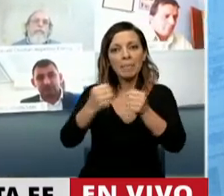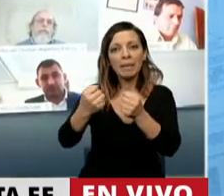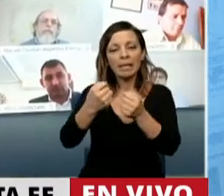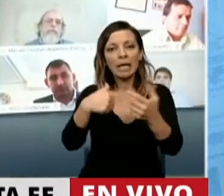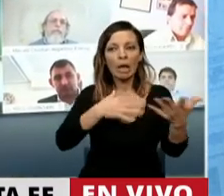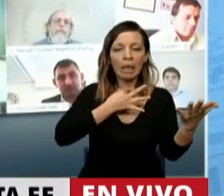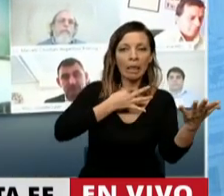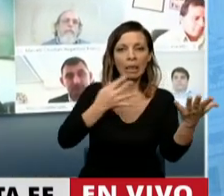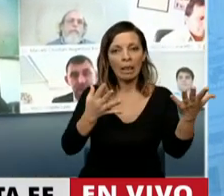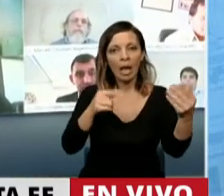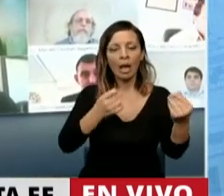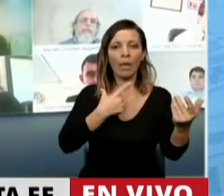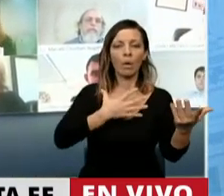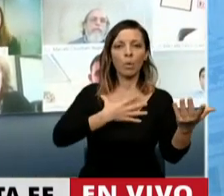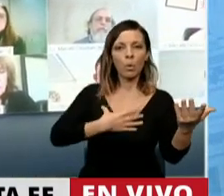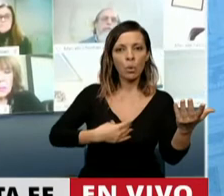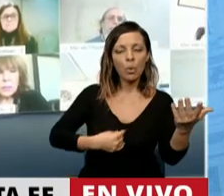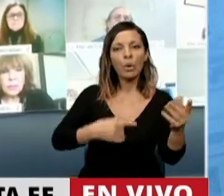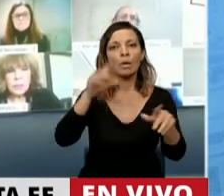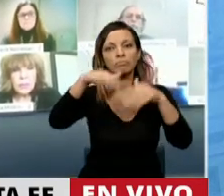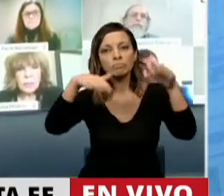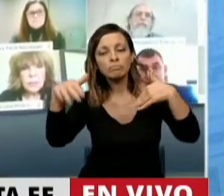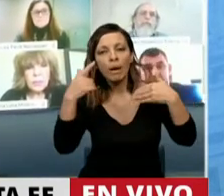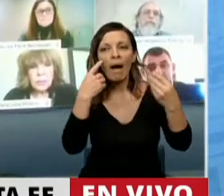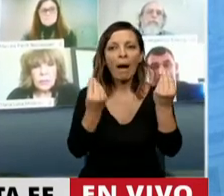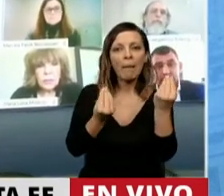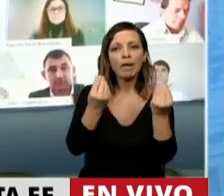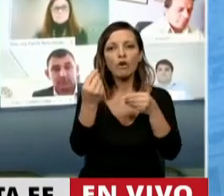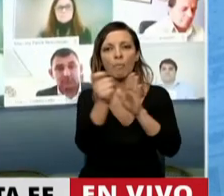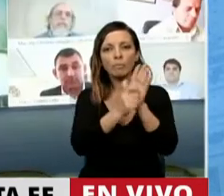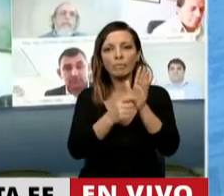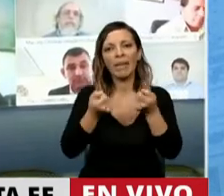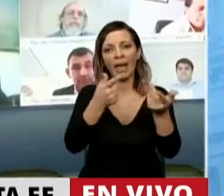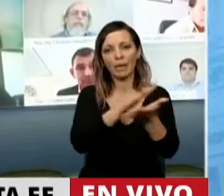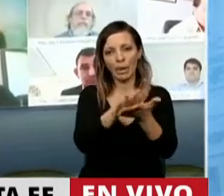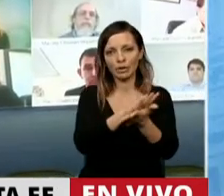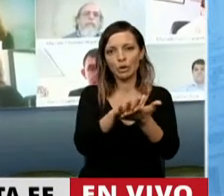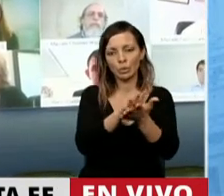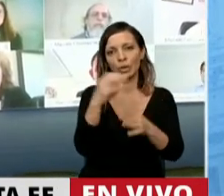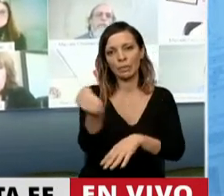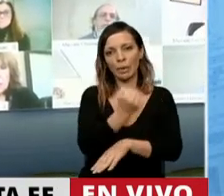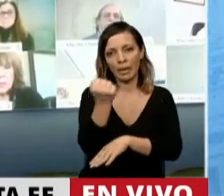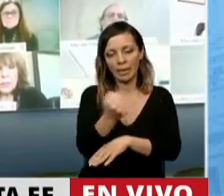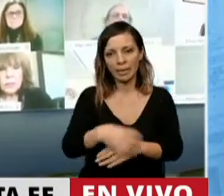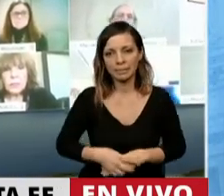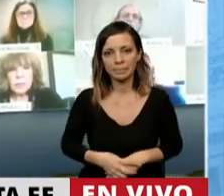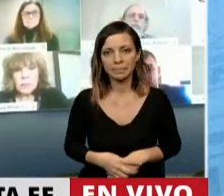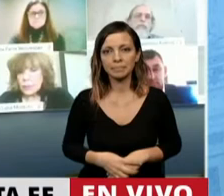dificultades va a ser en términos de concursos y quiebra una salida muy importante.